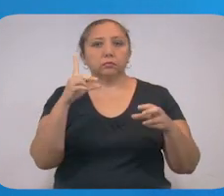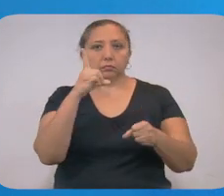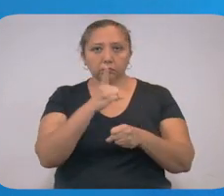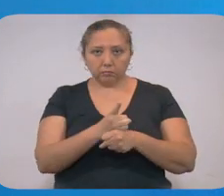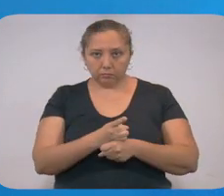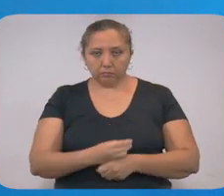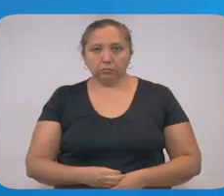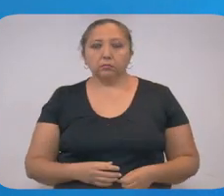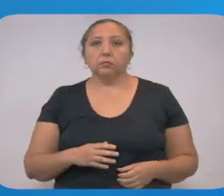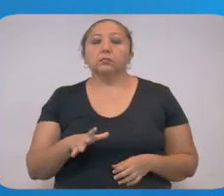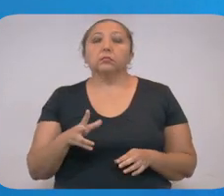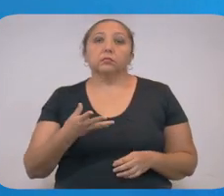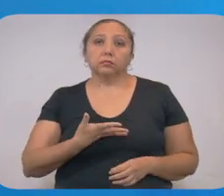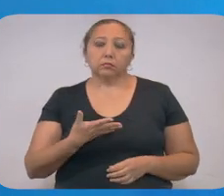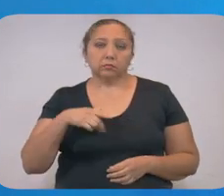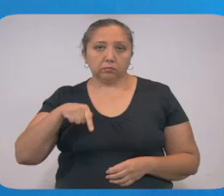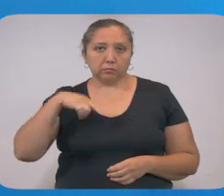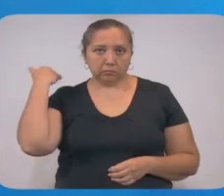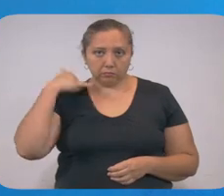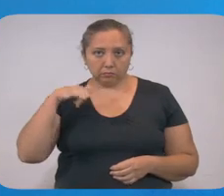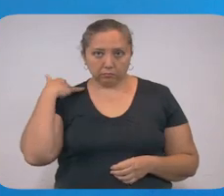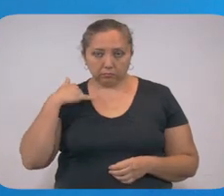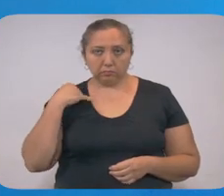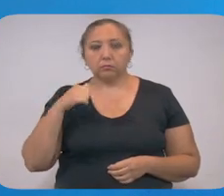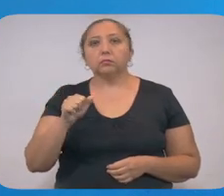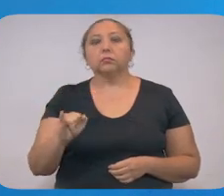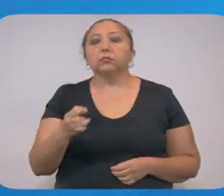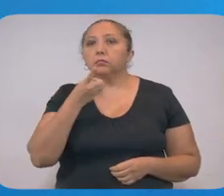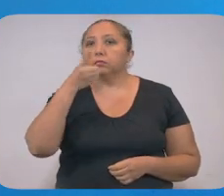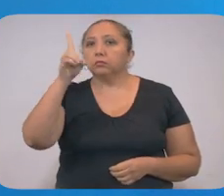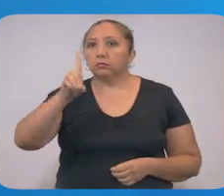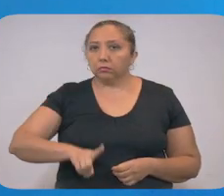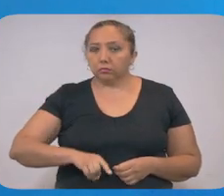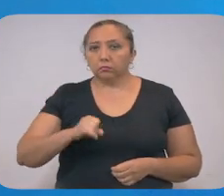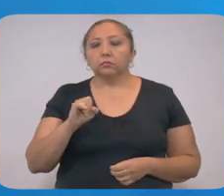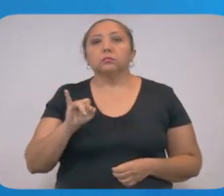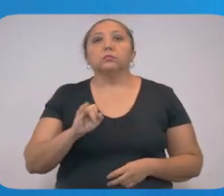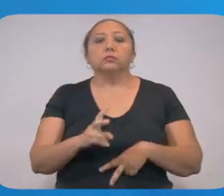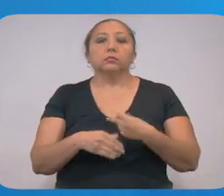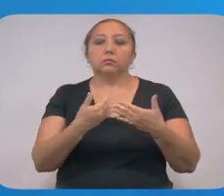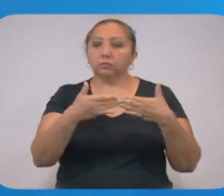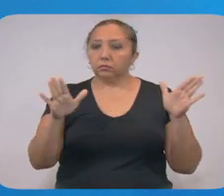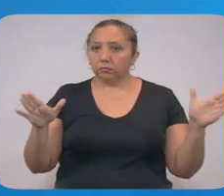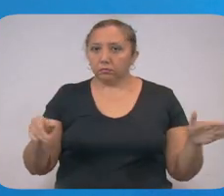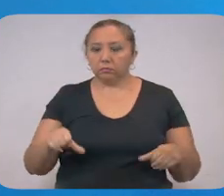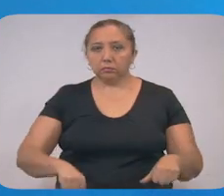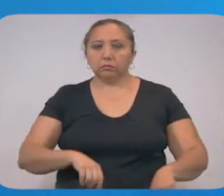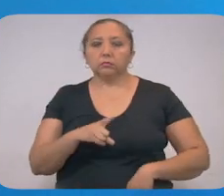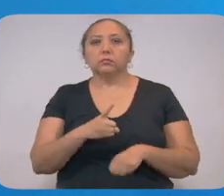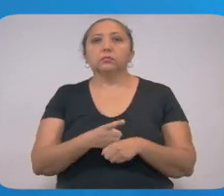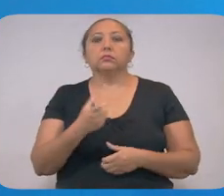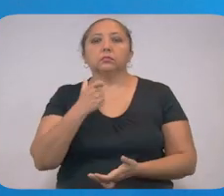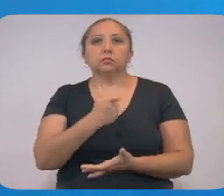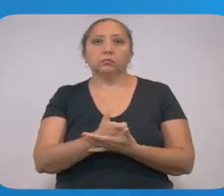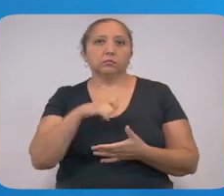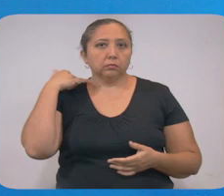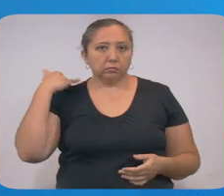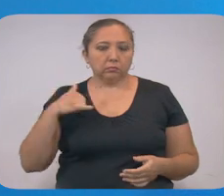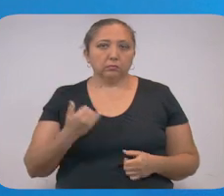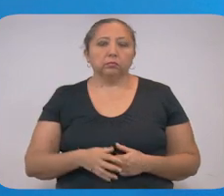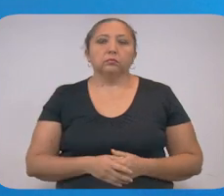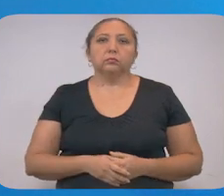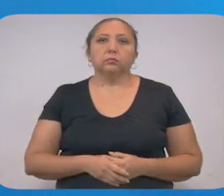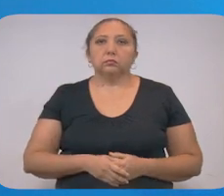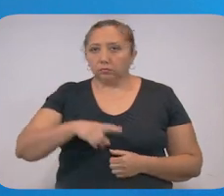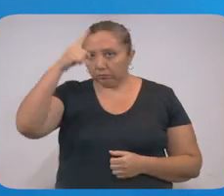sanitaria y evolución de la pandemia en Yucatán, y así determinar las etapas de reapertura de las actividades económicas en Yucatán,